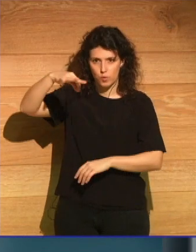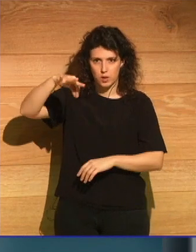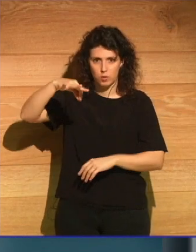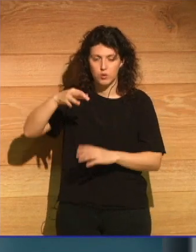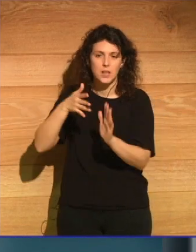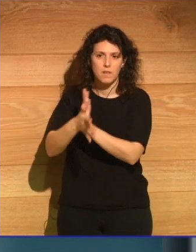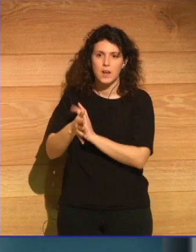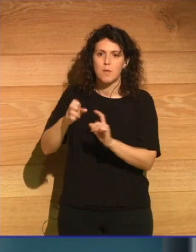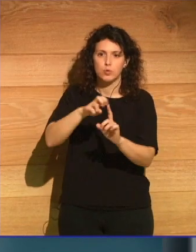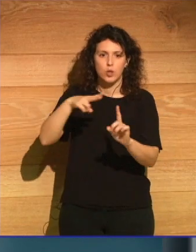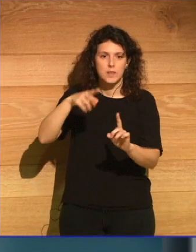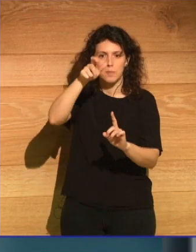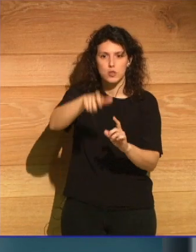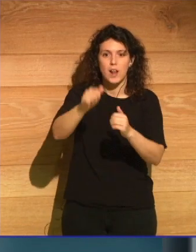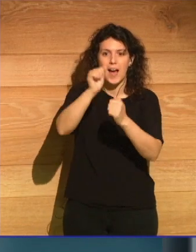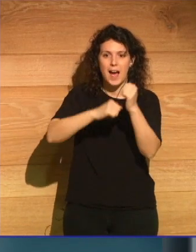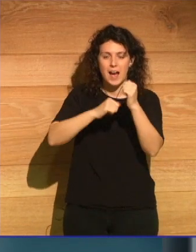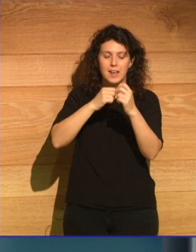Coges la perspectiva de un arqueólogo,